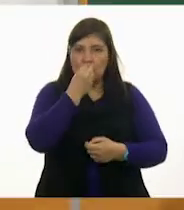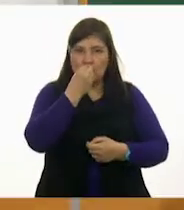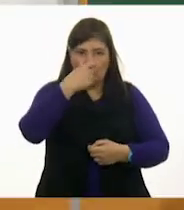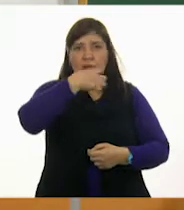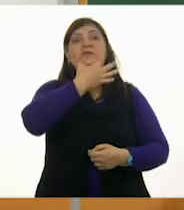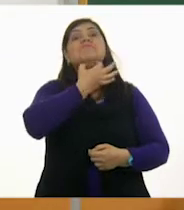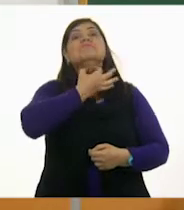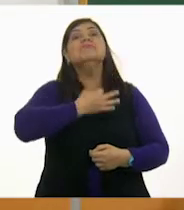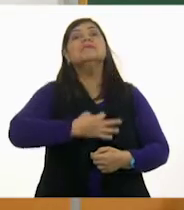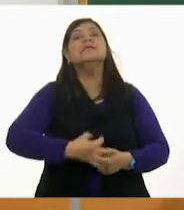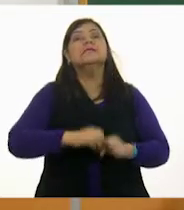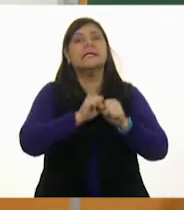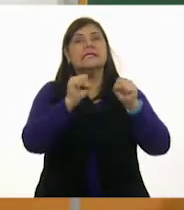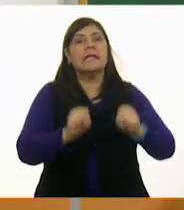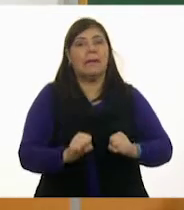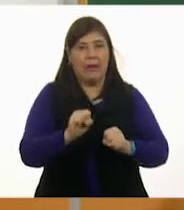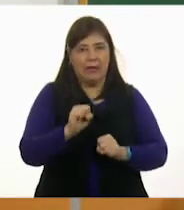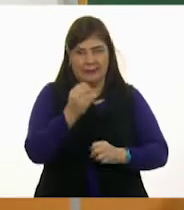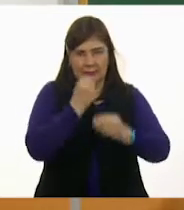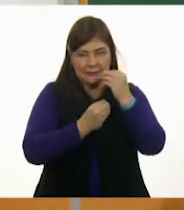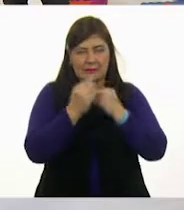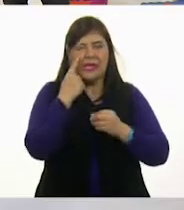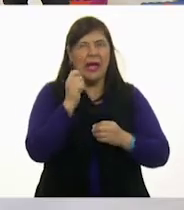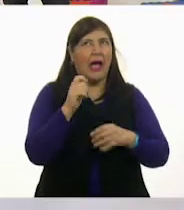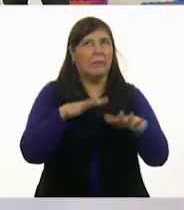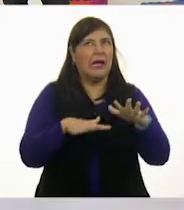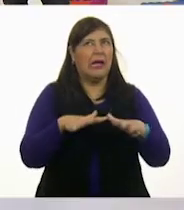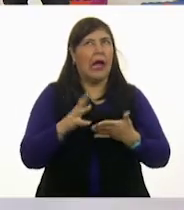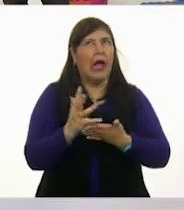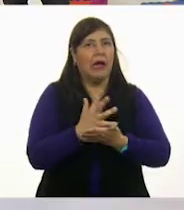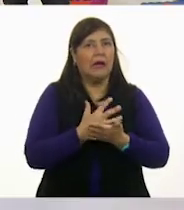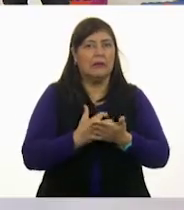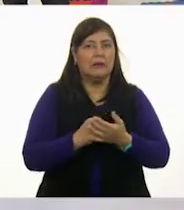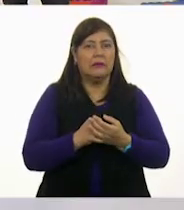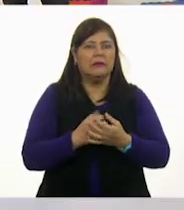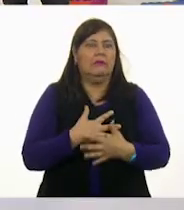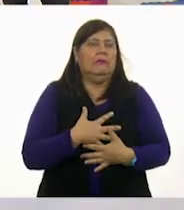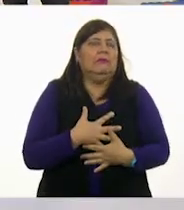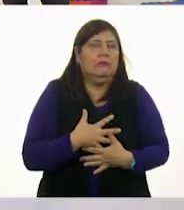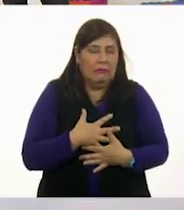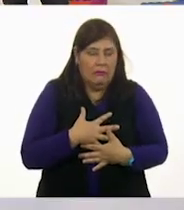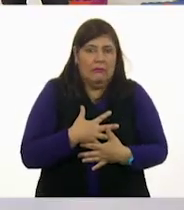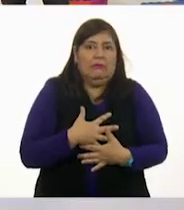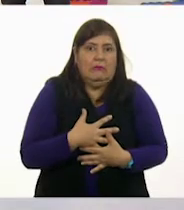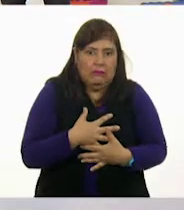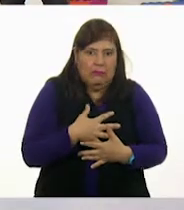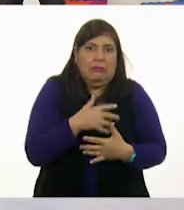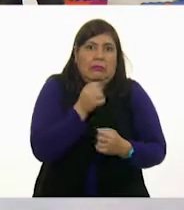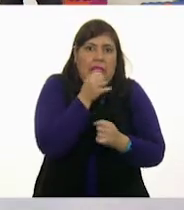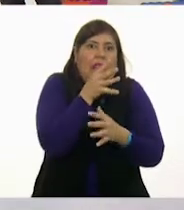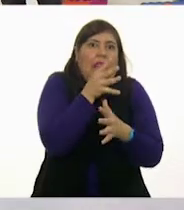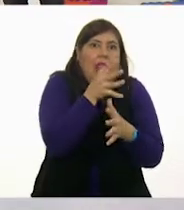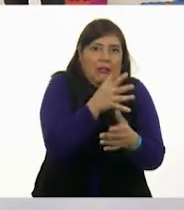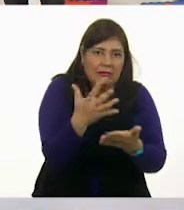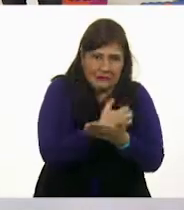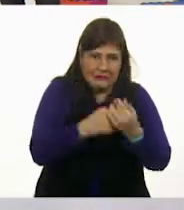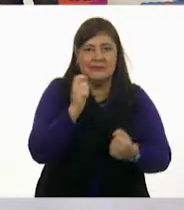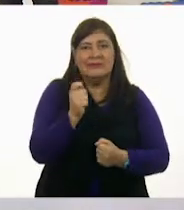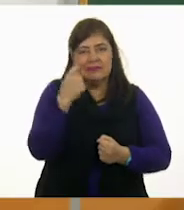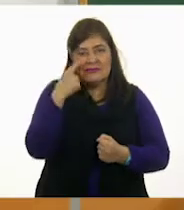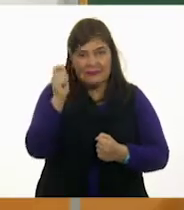A veces, como con ganas de vomitar. Se oye feo, pero eso es lo que pasa.